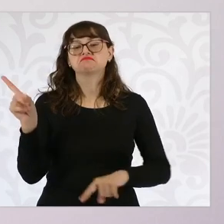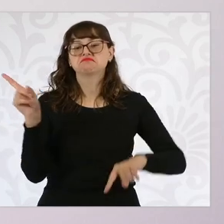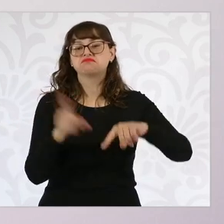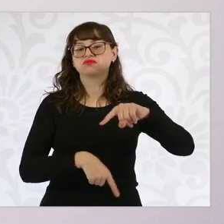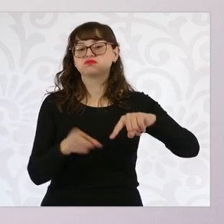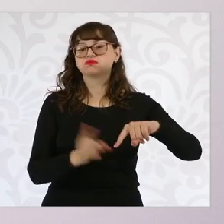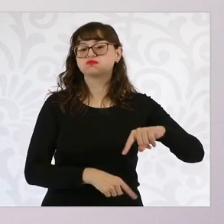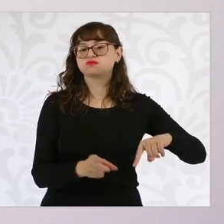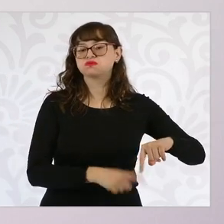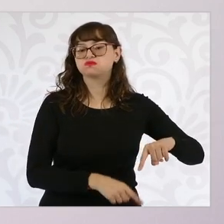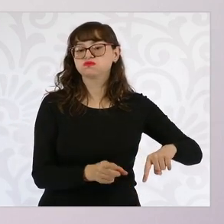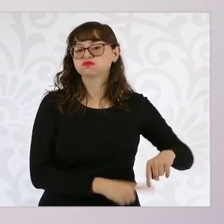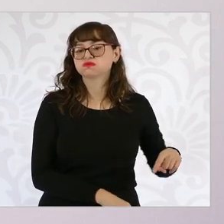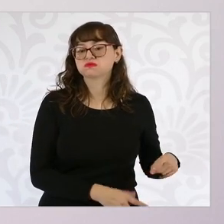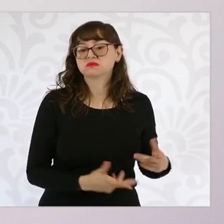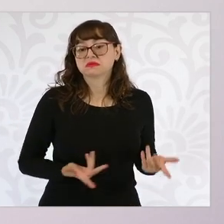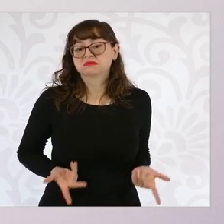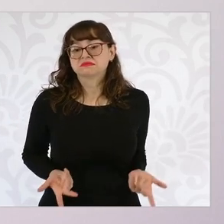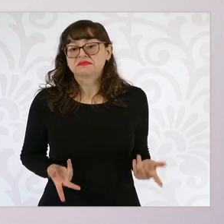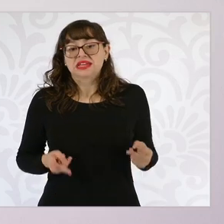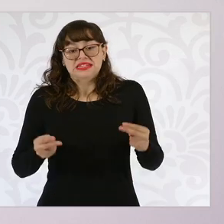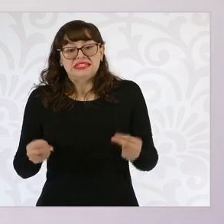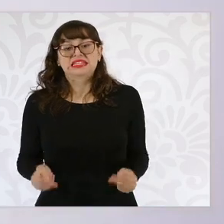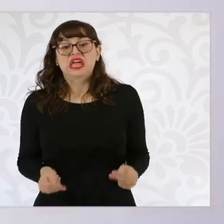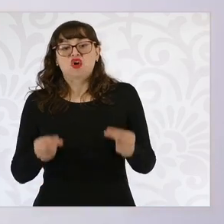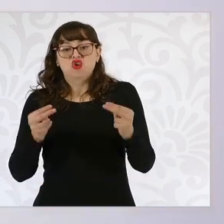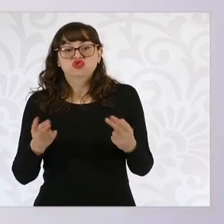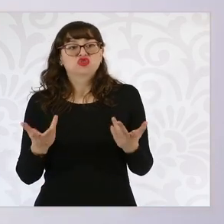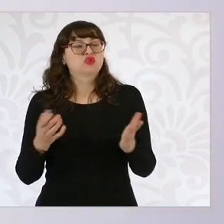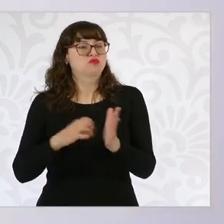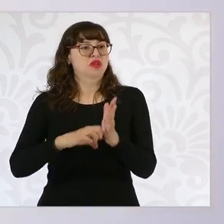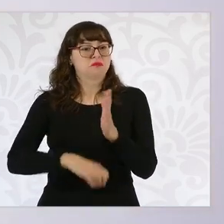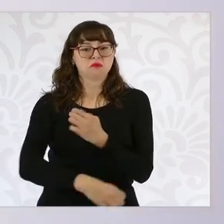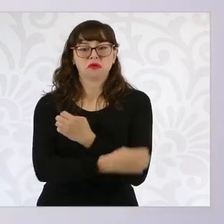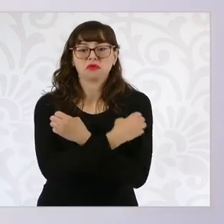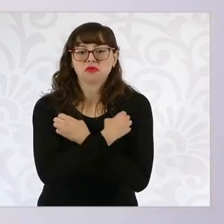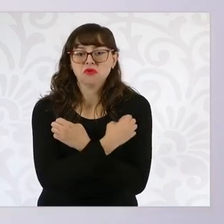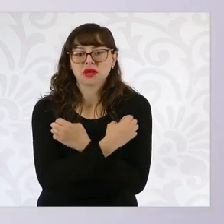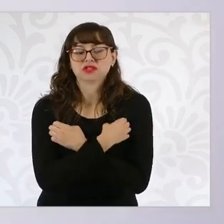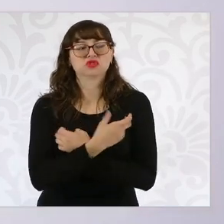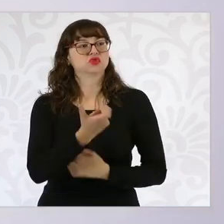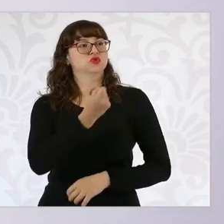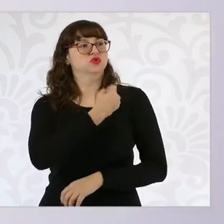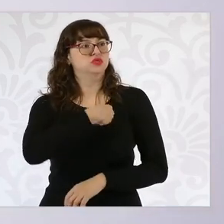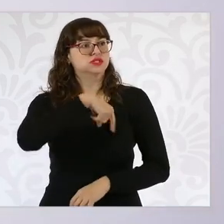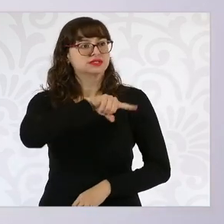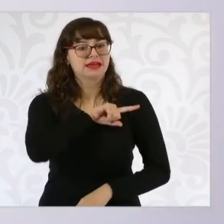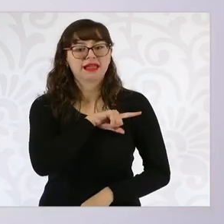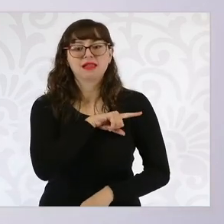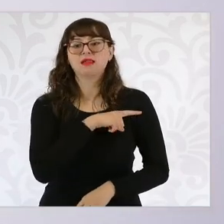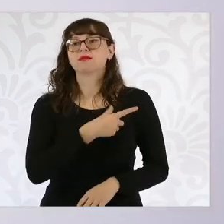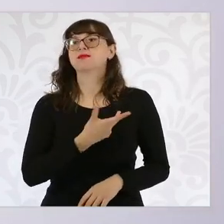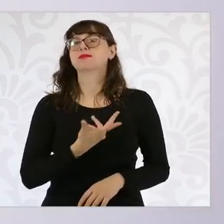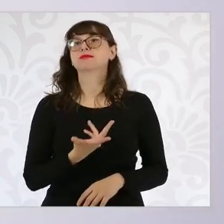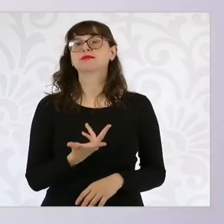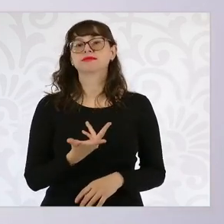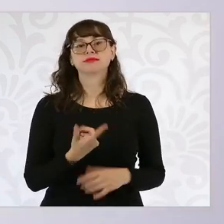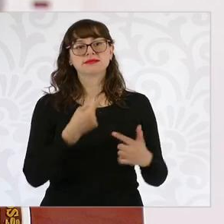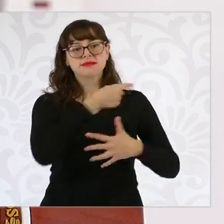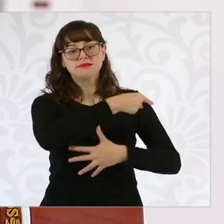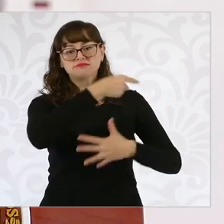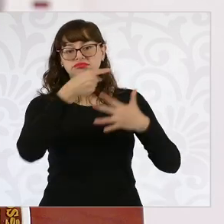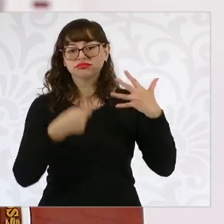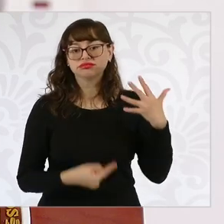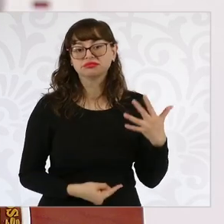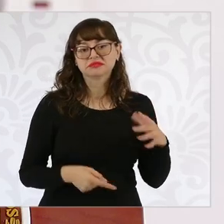Los derechos fundamentales, la educación, la salud y otros